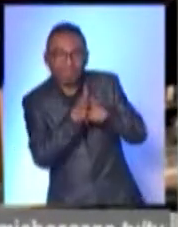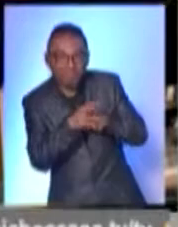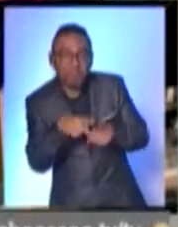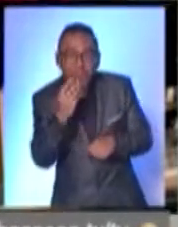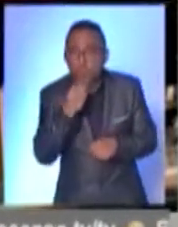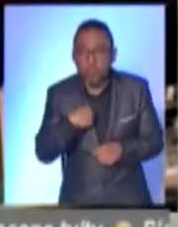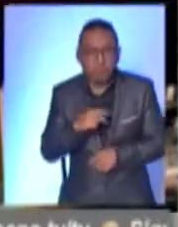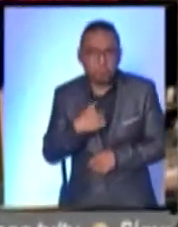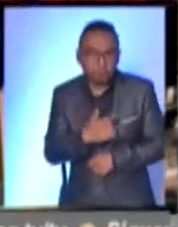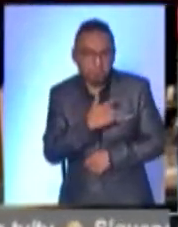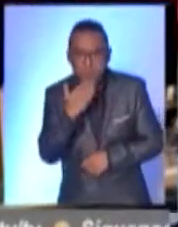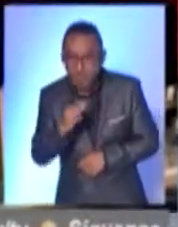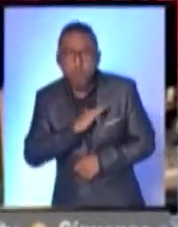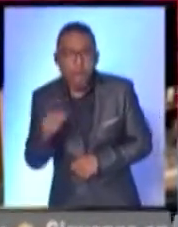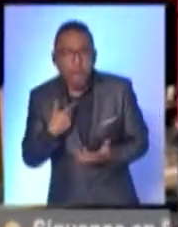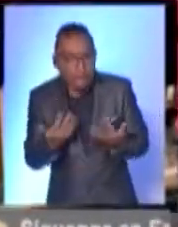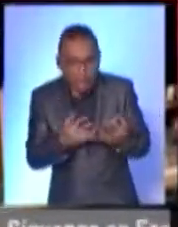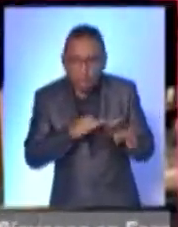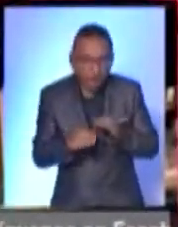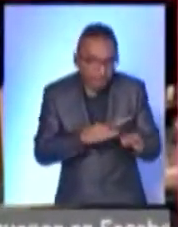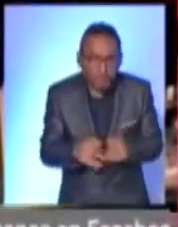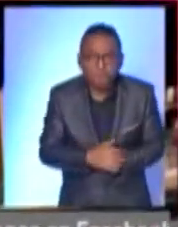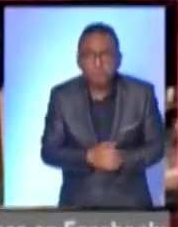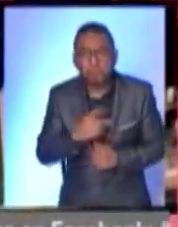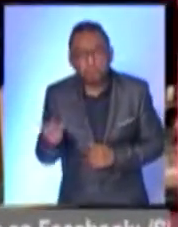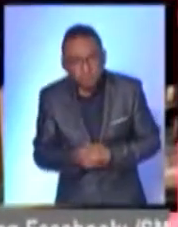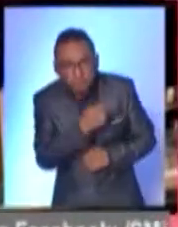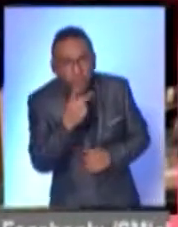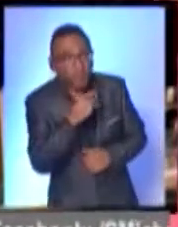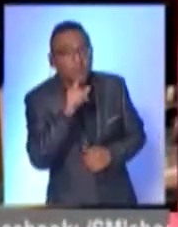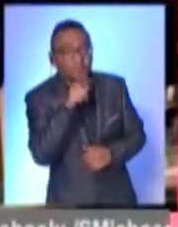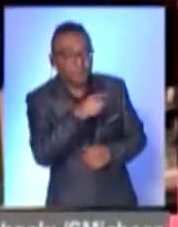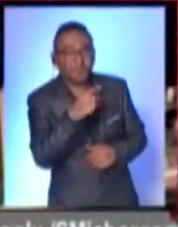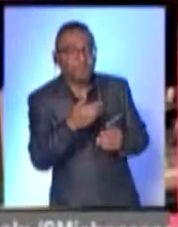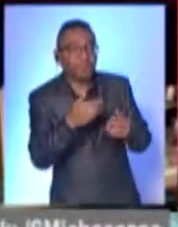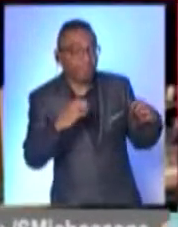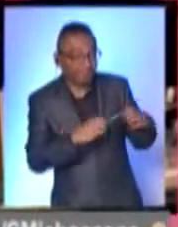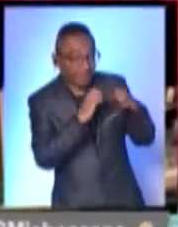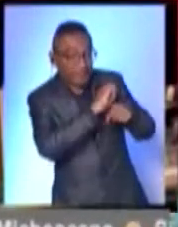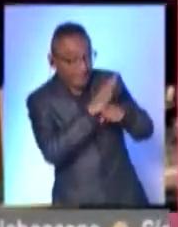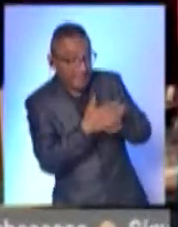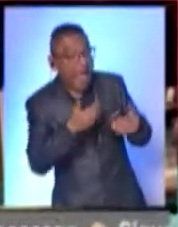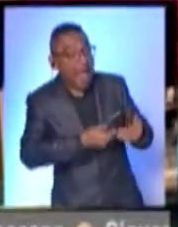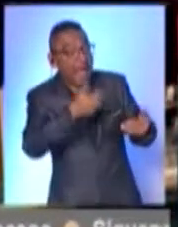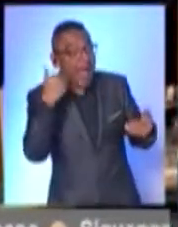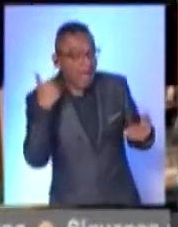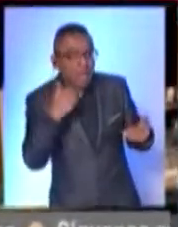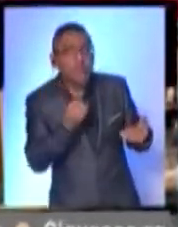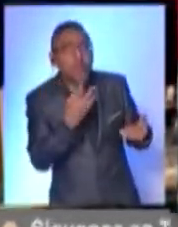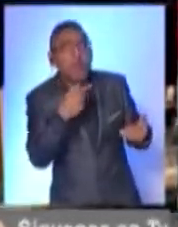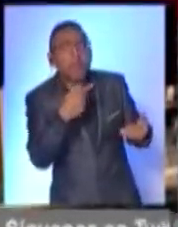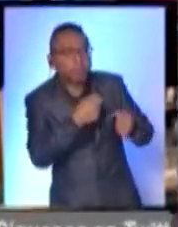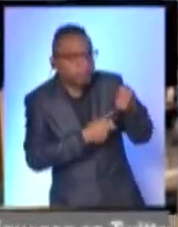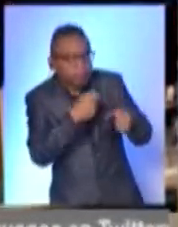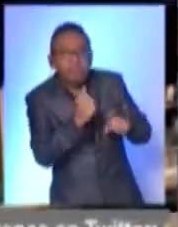mire, y podemos hacer algo siquiera. Exacto. Y más o menos antes de la pandemia, ¿cuántas personas boleaba usted al día y cuántas personas? Mire, pues aquí no